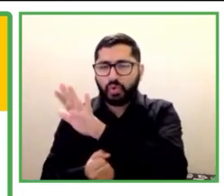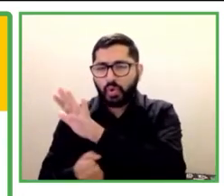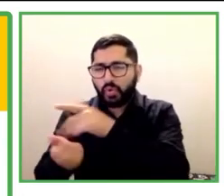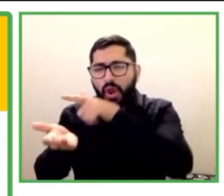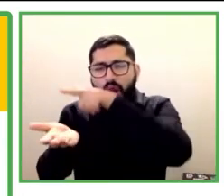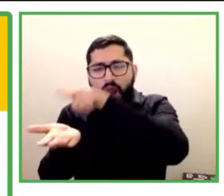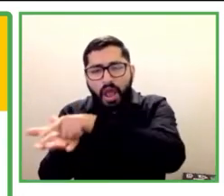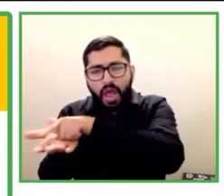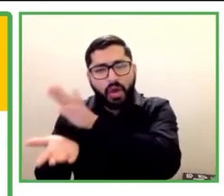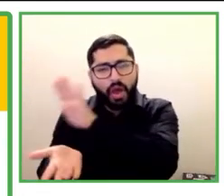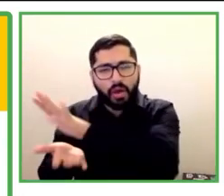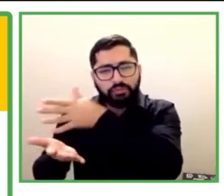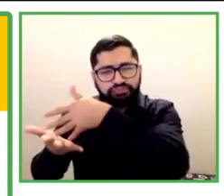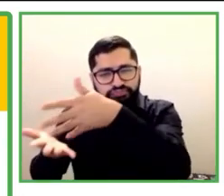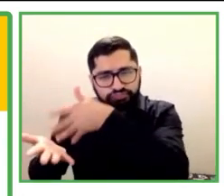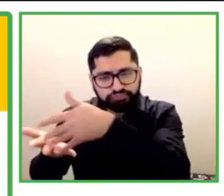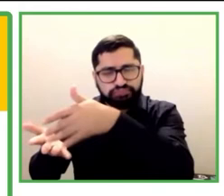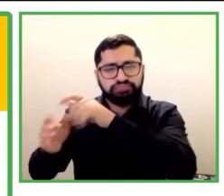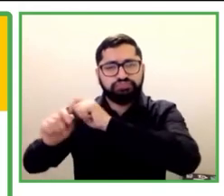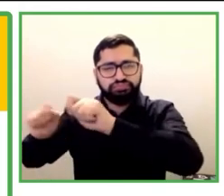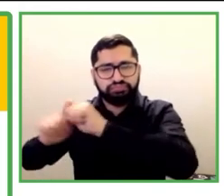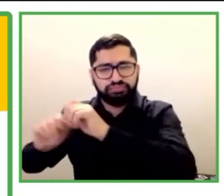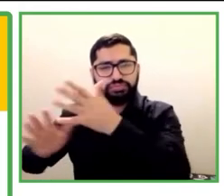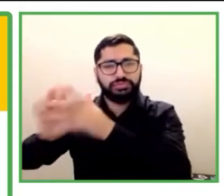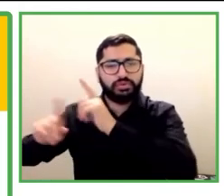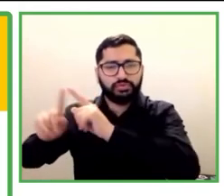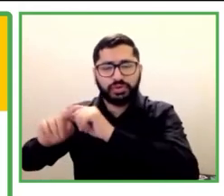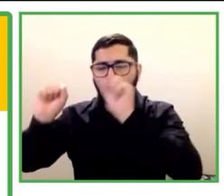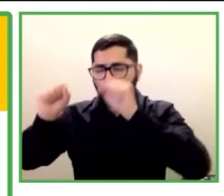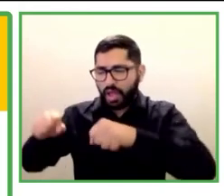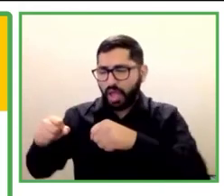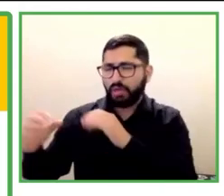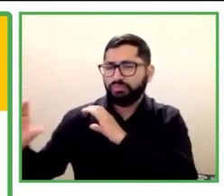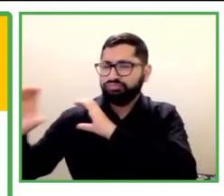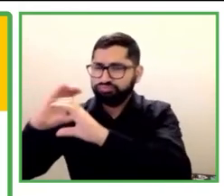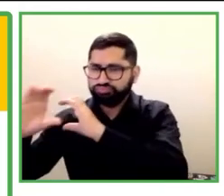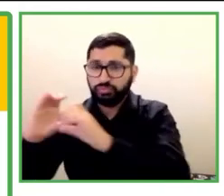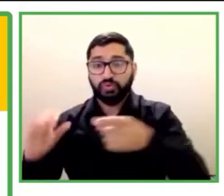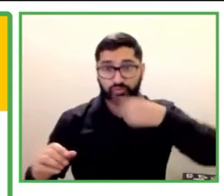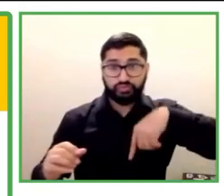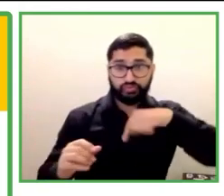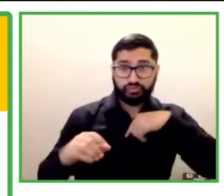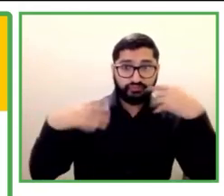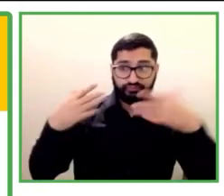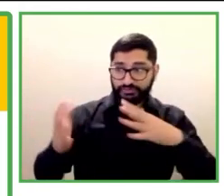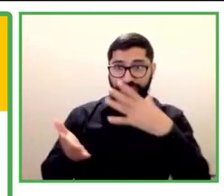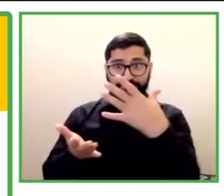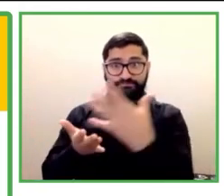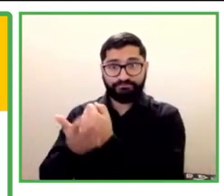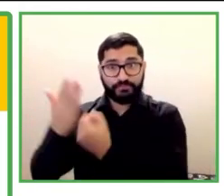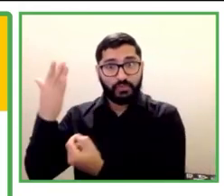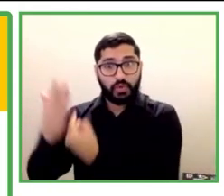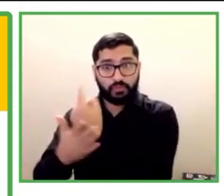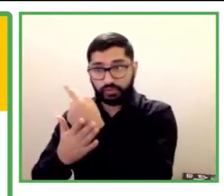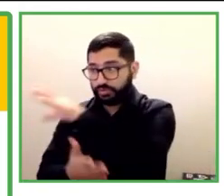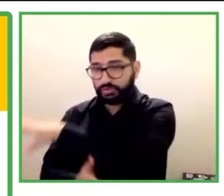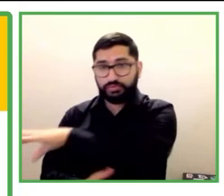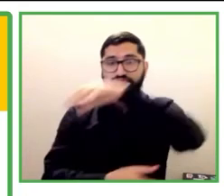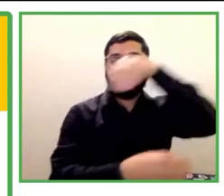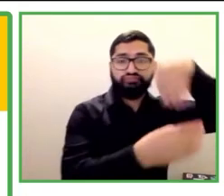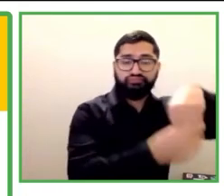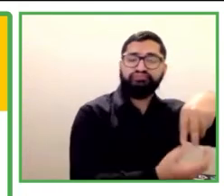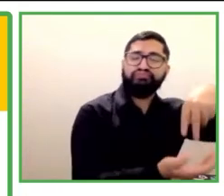sido exitosos con posicionar a más de 21.000 jóvenes en trabajo en los últimos nueve años. El